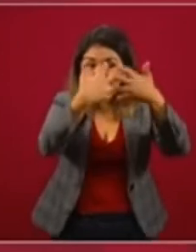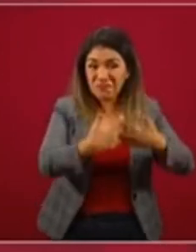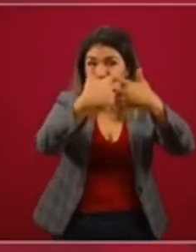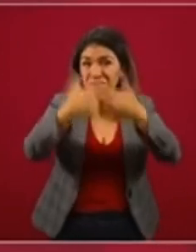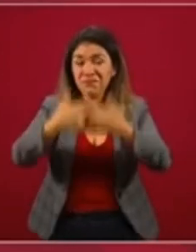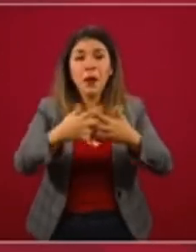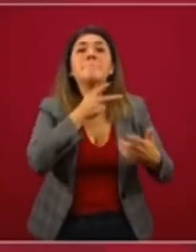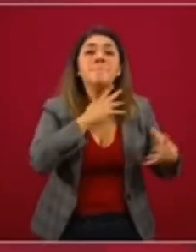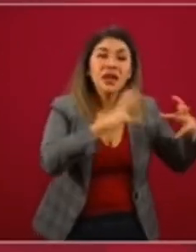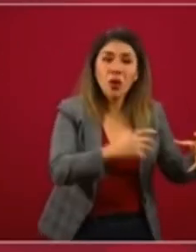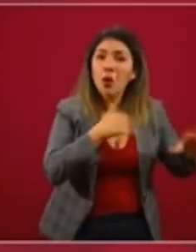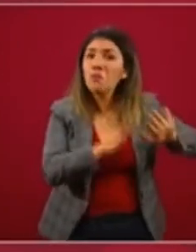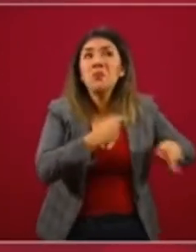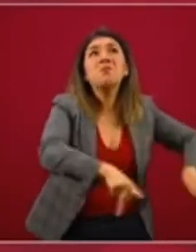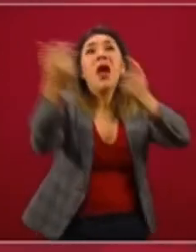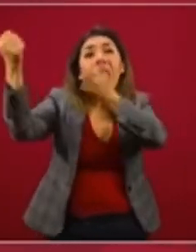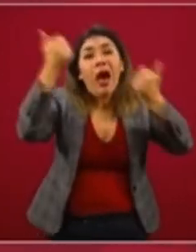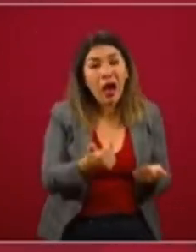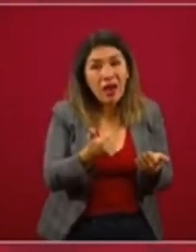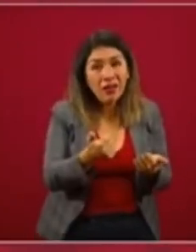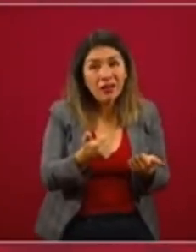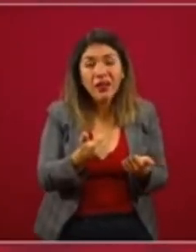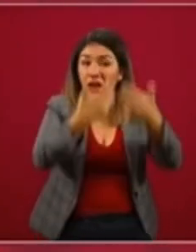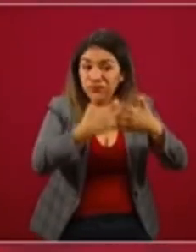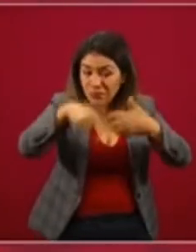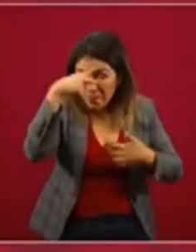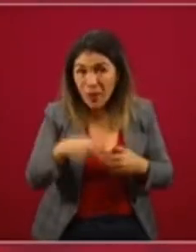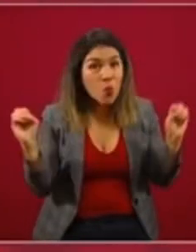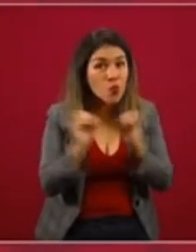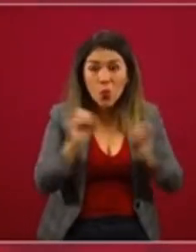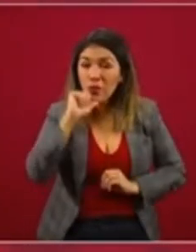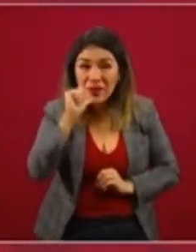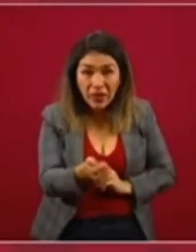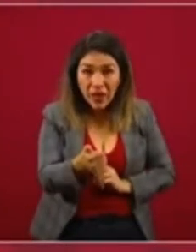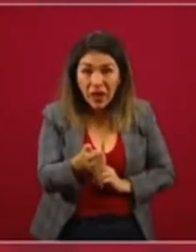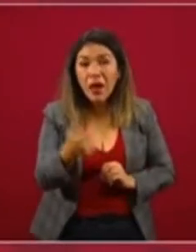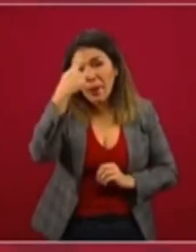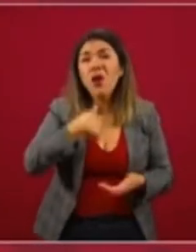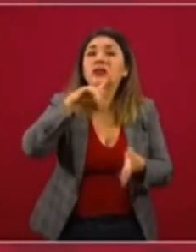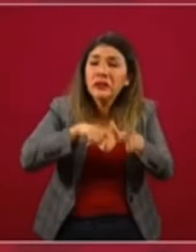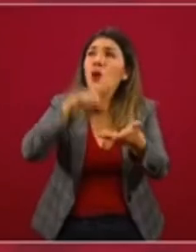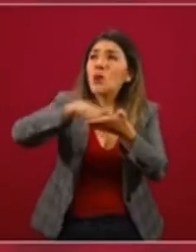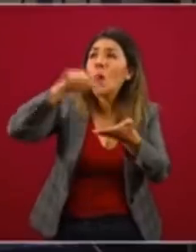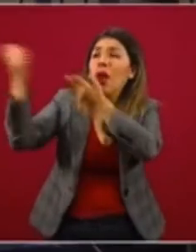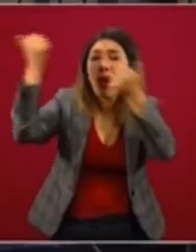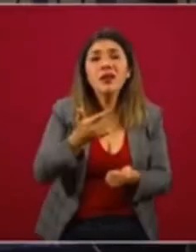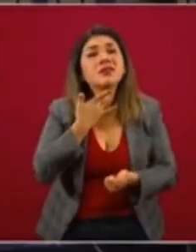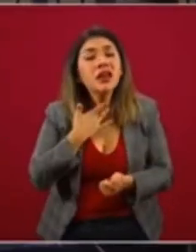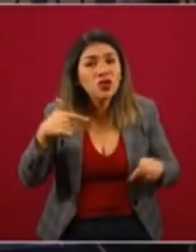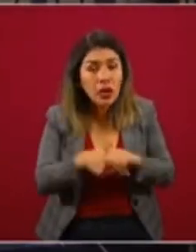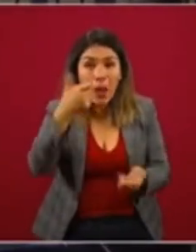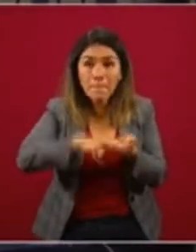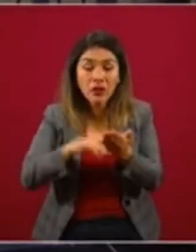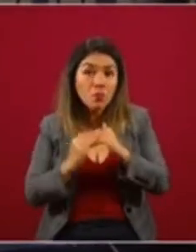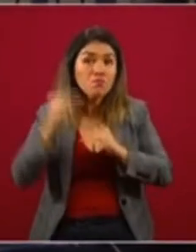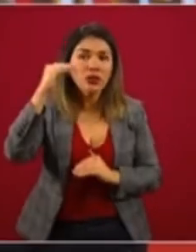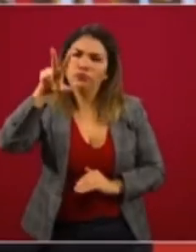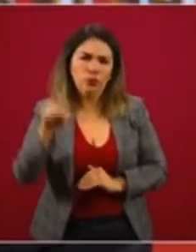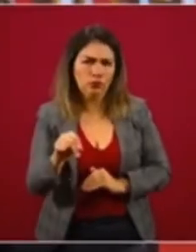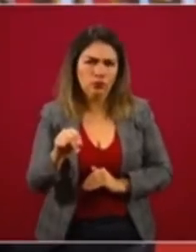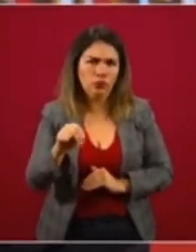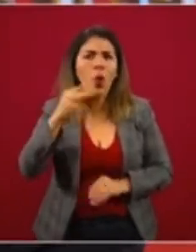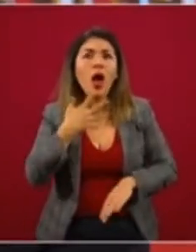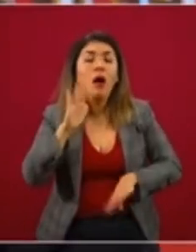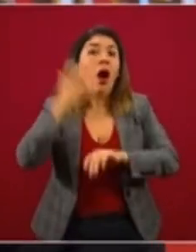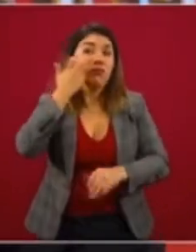todo nuestro petróleo crudo, mientras no se refine en México todo el petróleo crudo para dejar de comprar las gasolinas, el precio no va a aumentar en términos